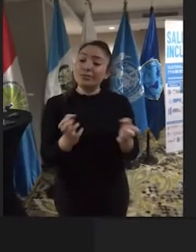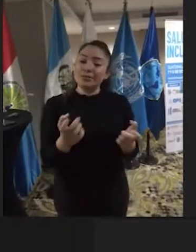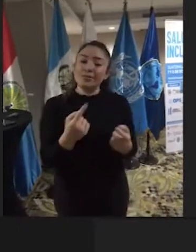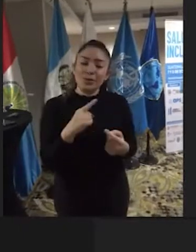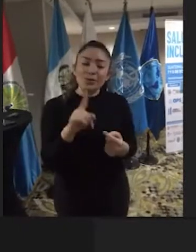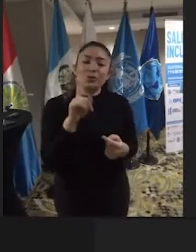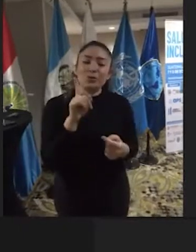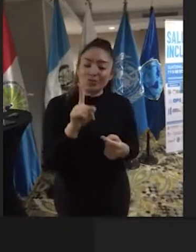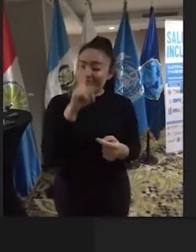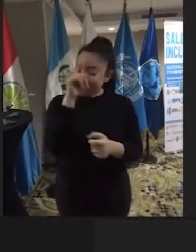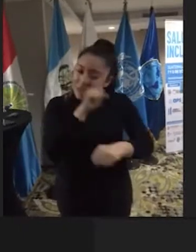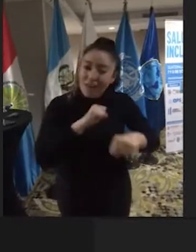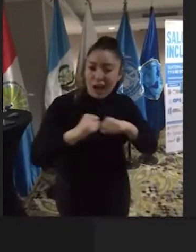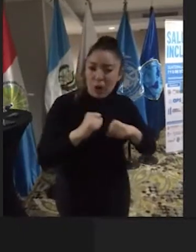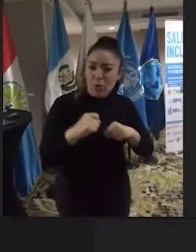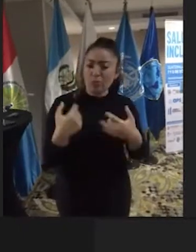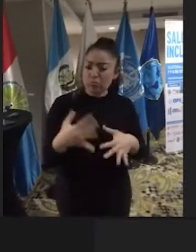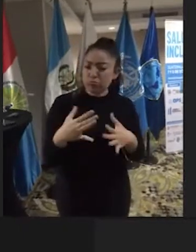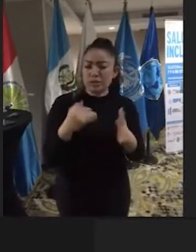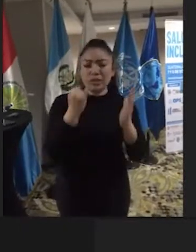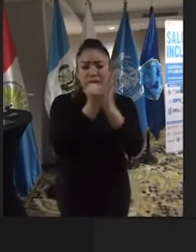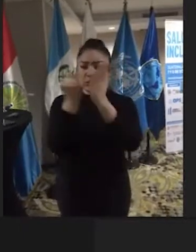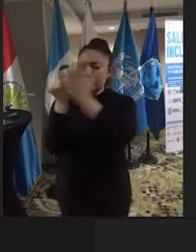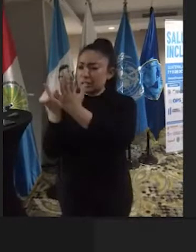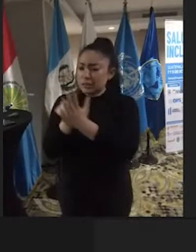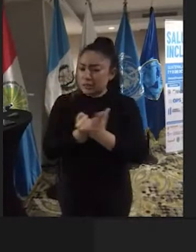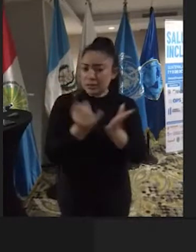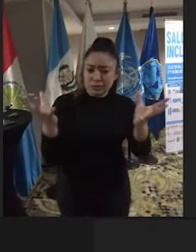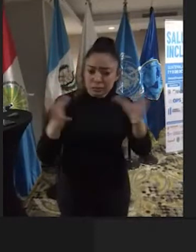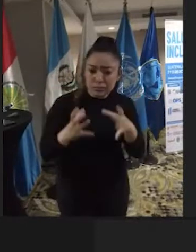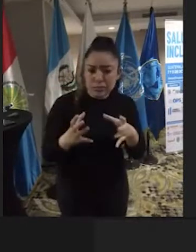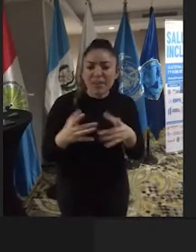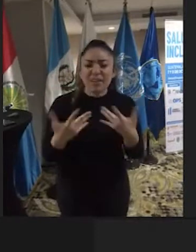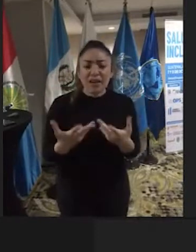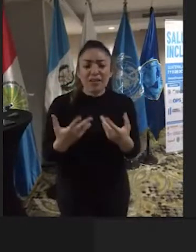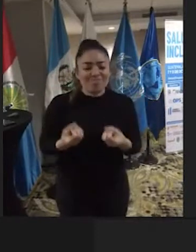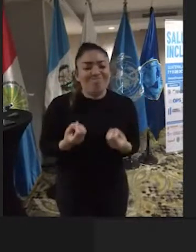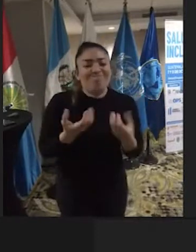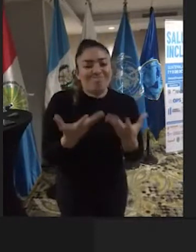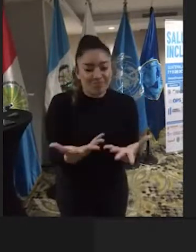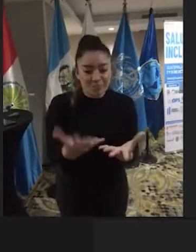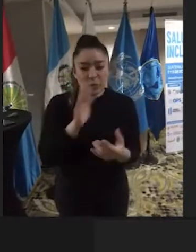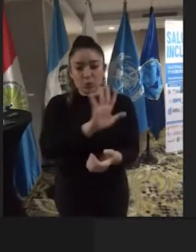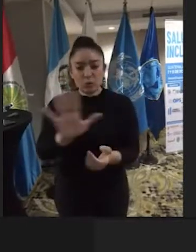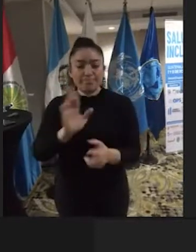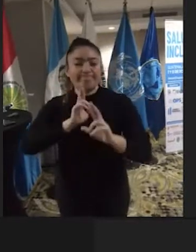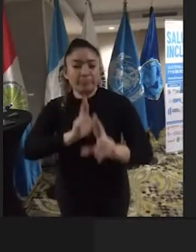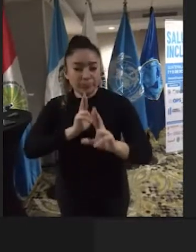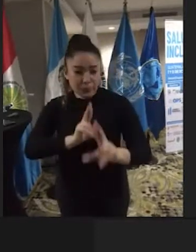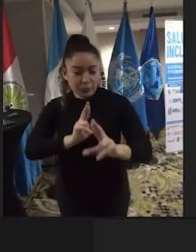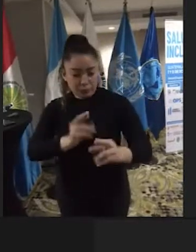trabajo interinstitucional que está generando sus resultados